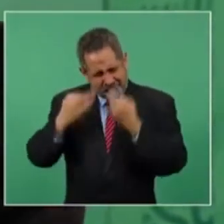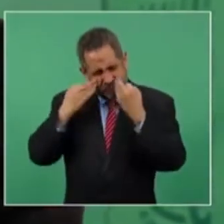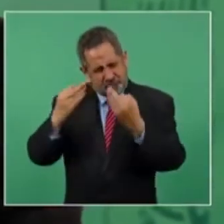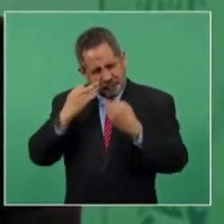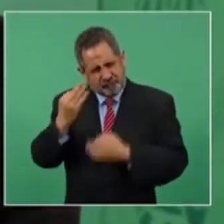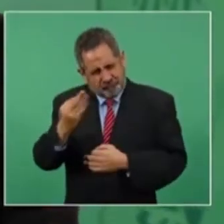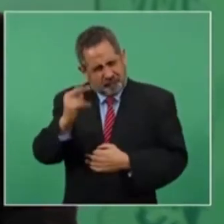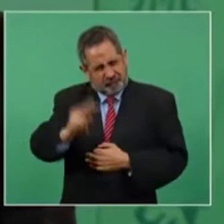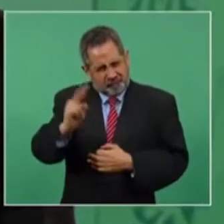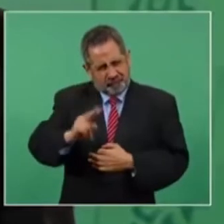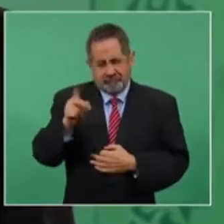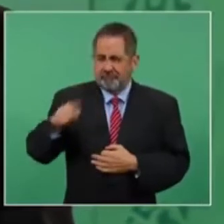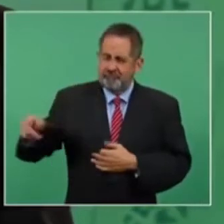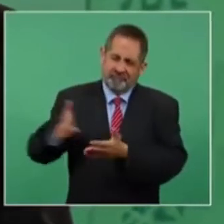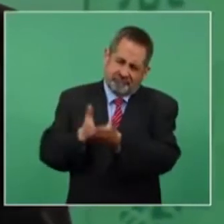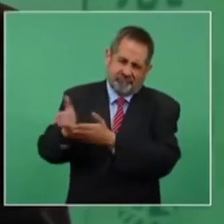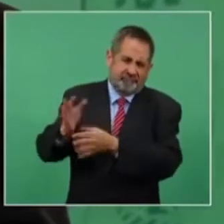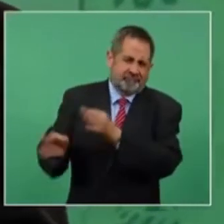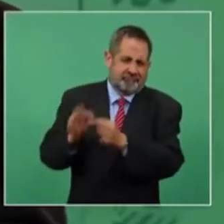íntegra